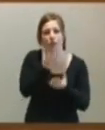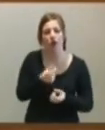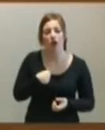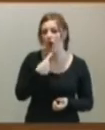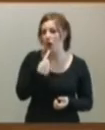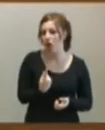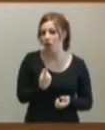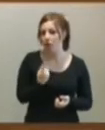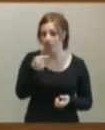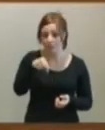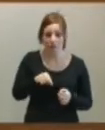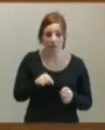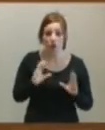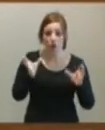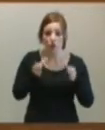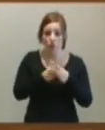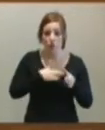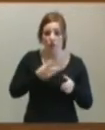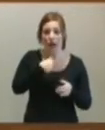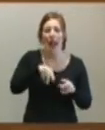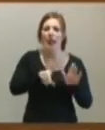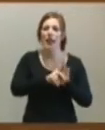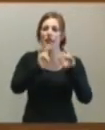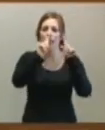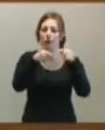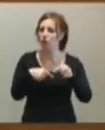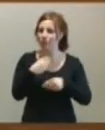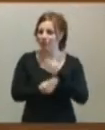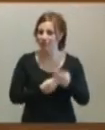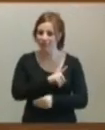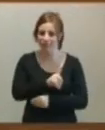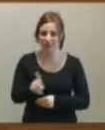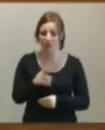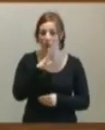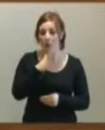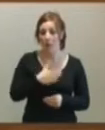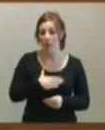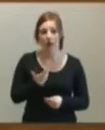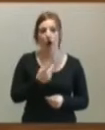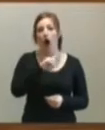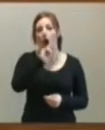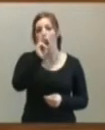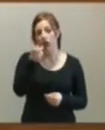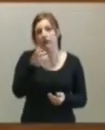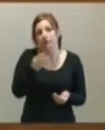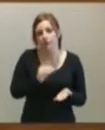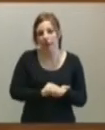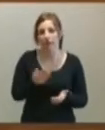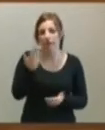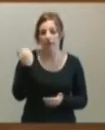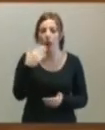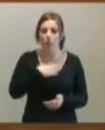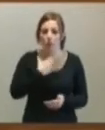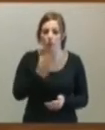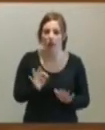en ningún caso este partido va a utilizar la ley de presupuestos, y quizá se haya hecho aquí en otras ocasiones, pero a mí no me parece la actuación